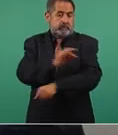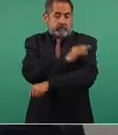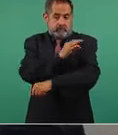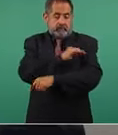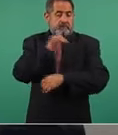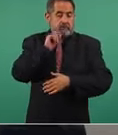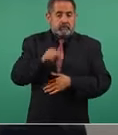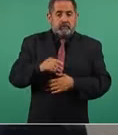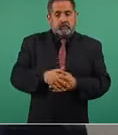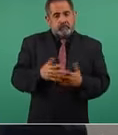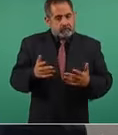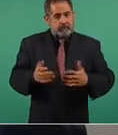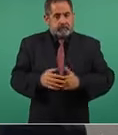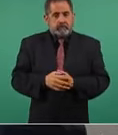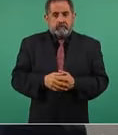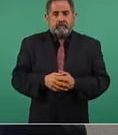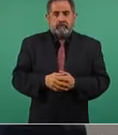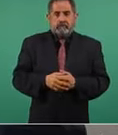porque sí